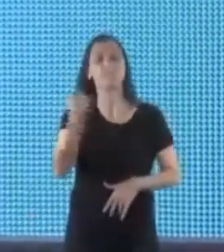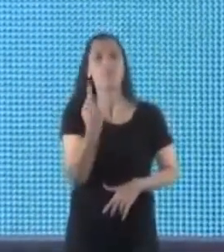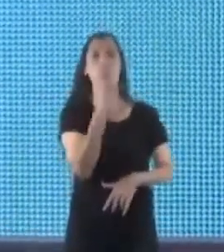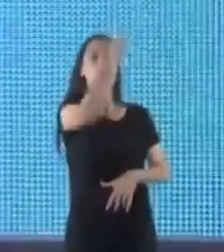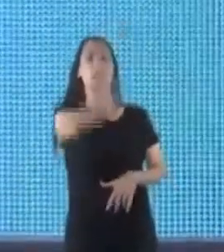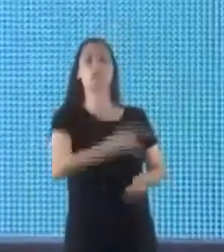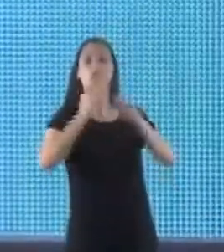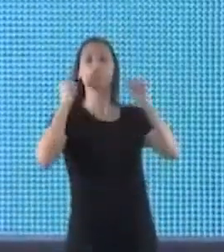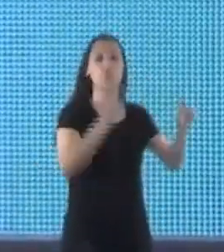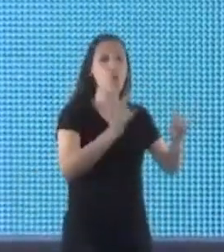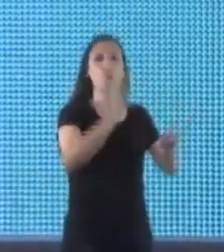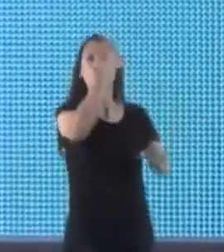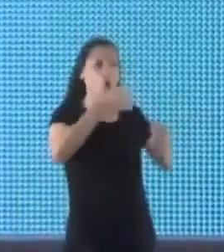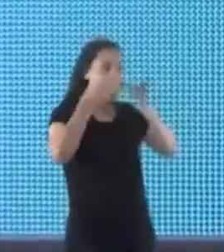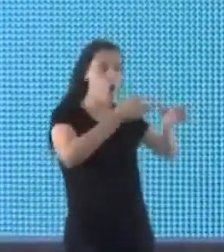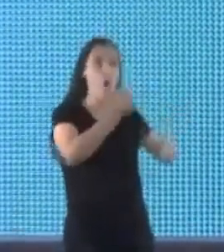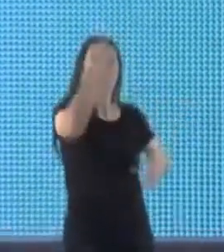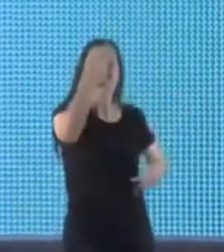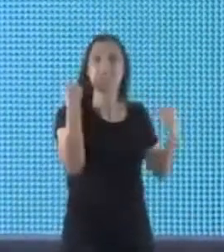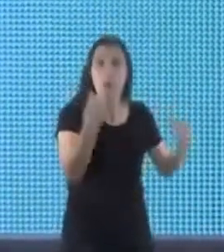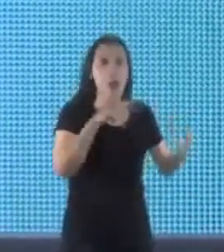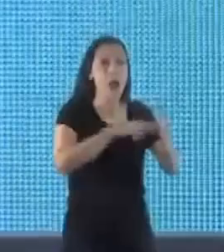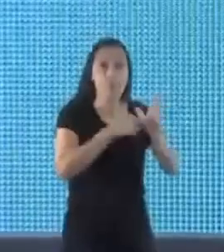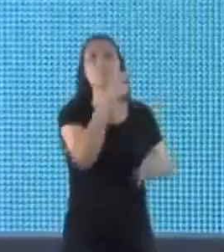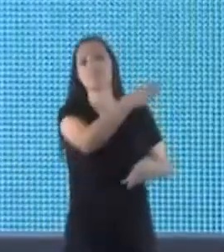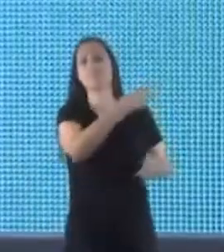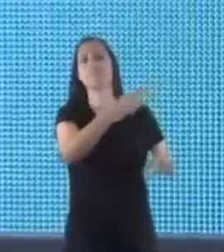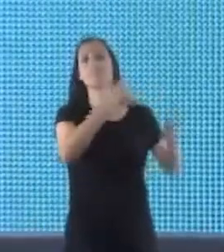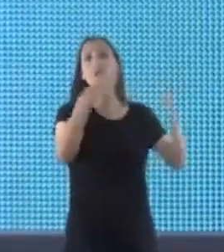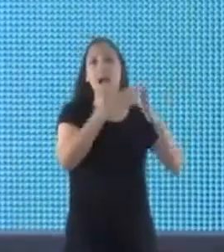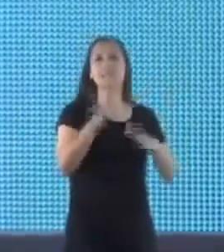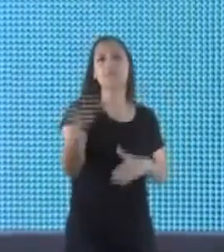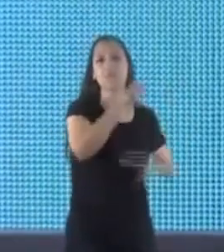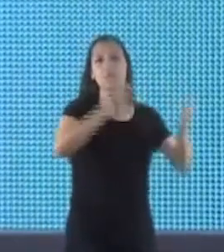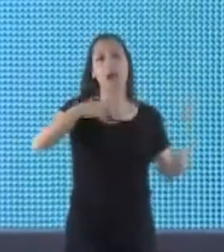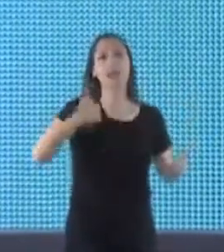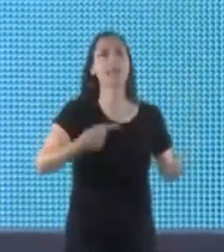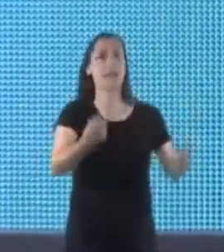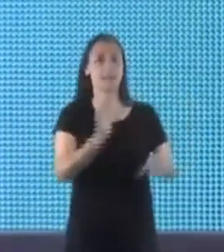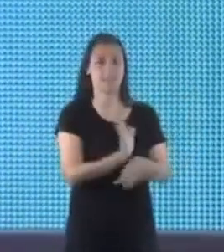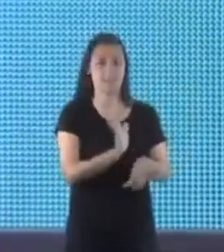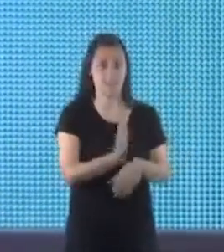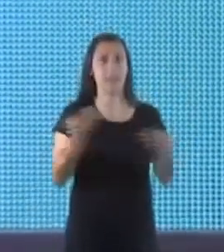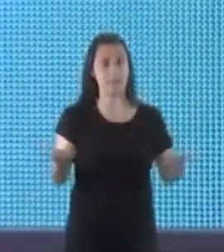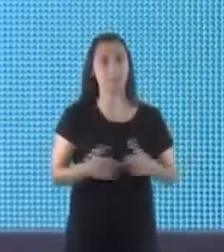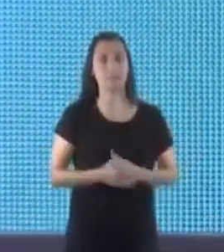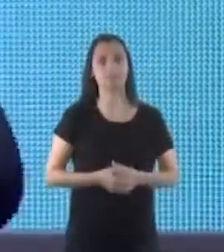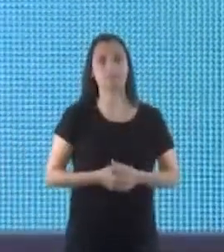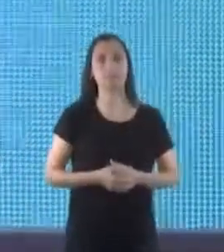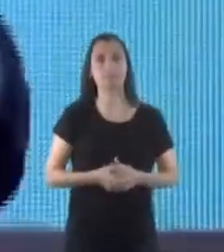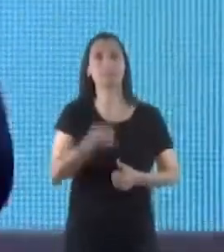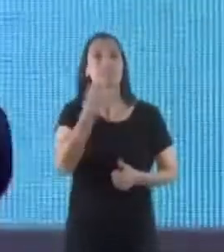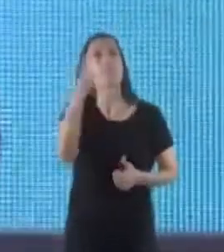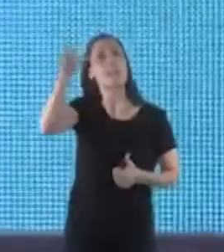solo piense en la vivienda que los argentinos y las argentinas necesitan. Porque si uno